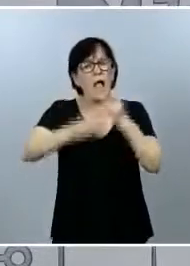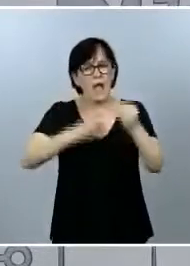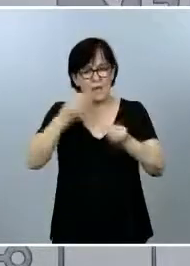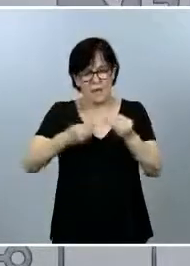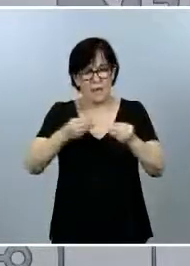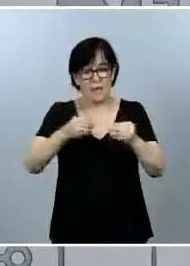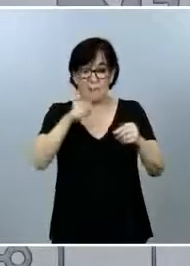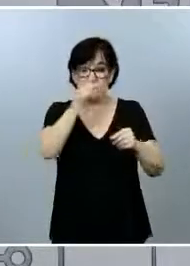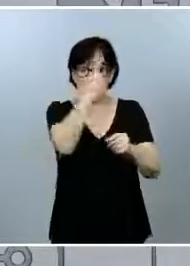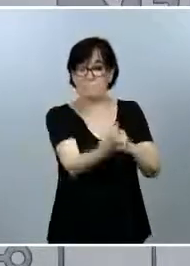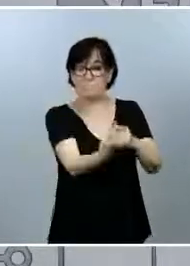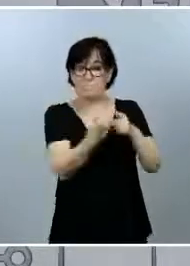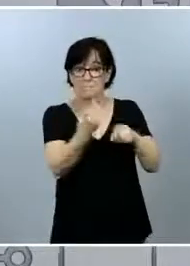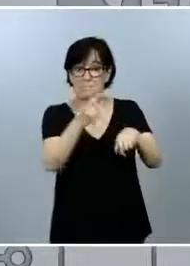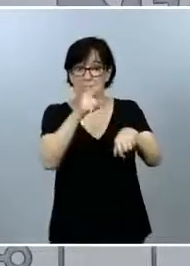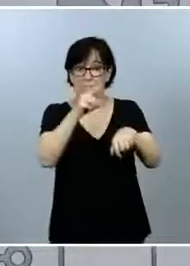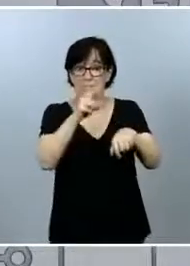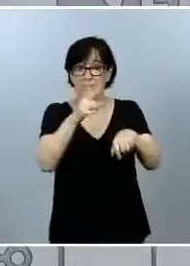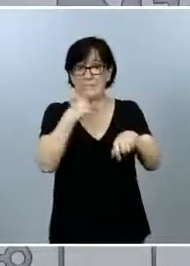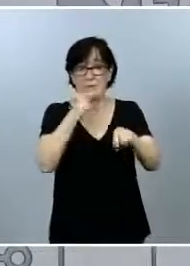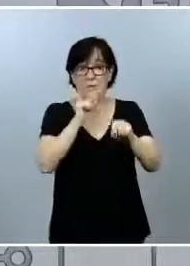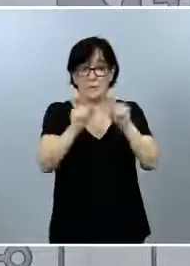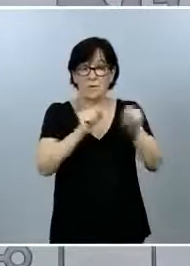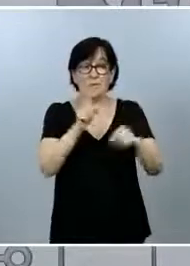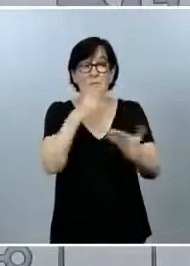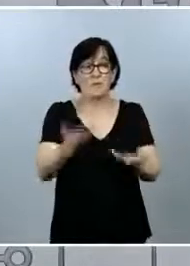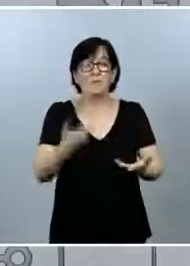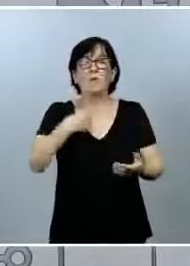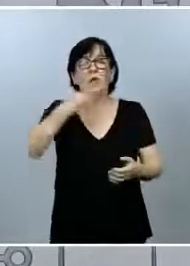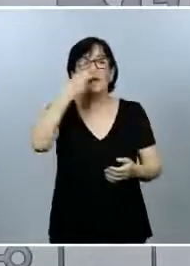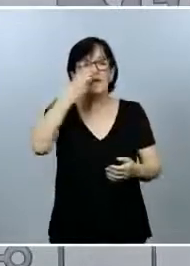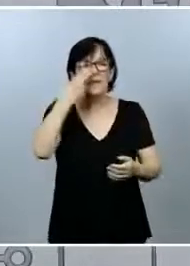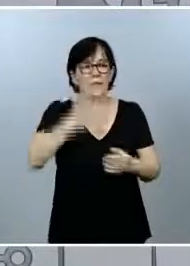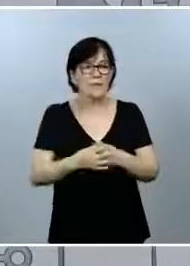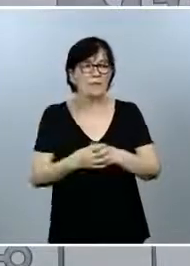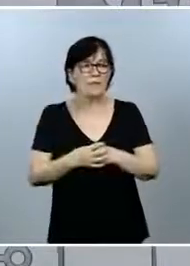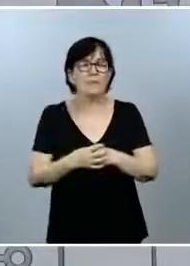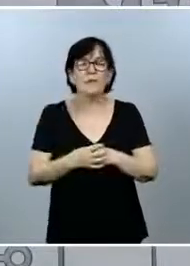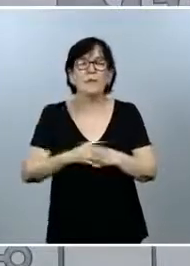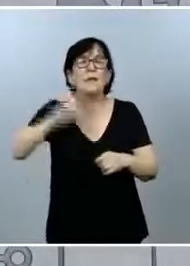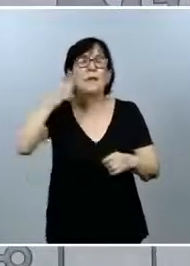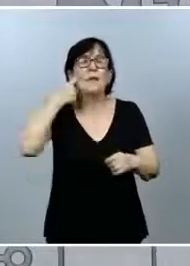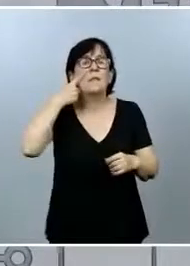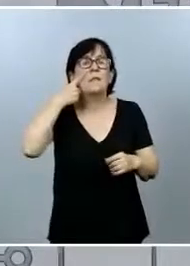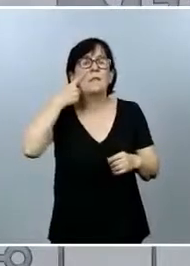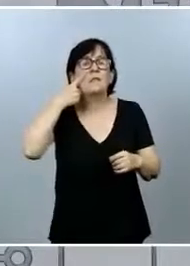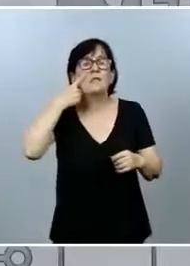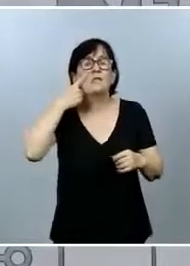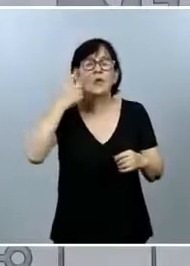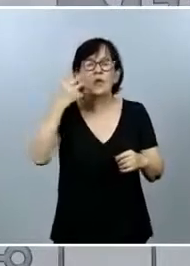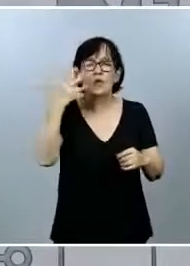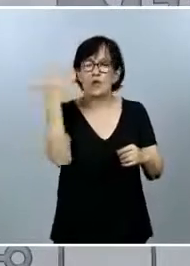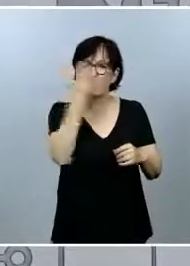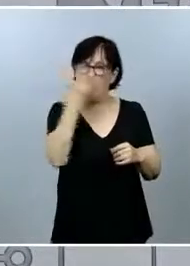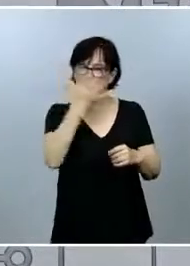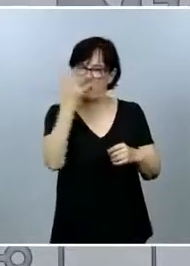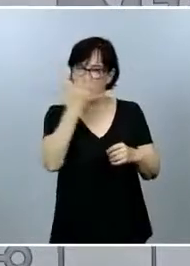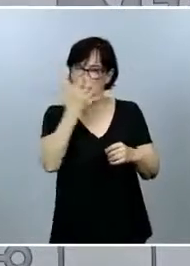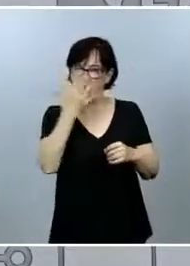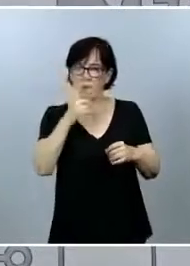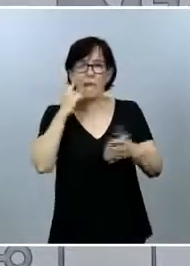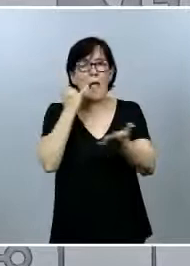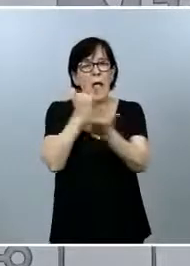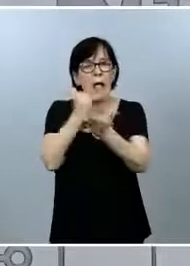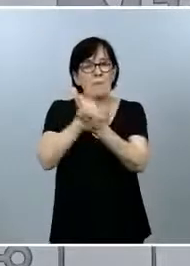caso de la forma más rápida. En ese sentido, nos interesa mucho el identificar los casos sospechosos para poder hacerles las pruebas